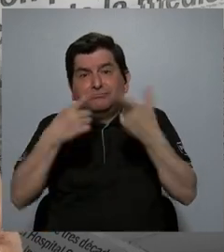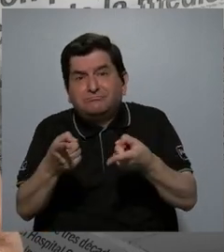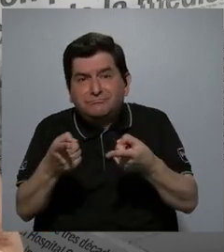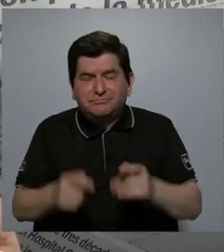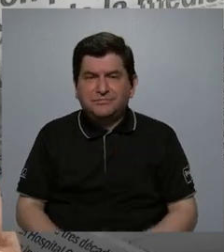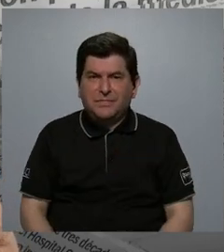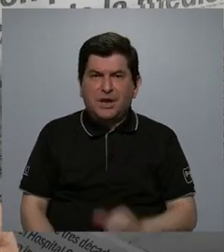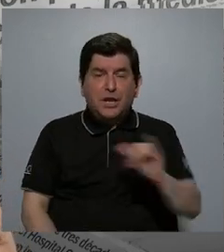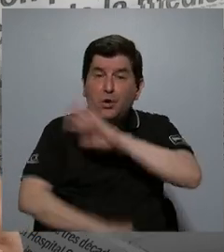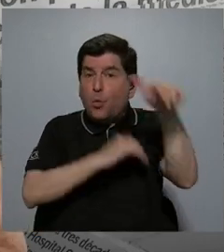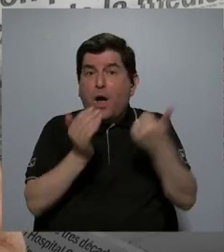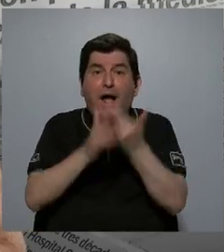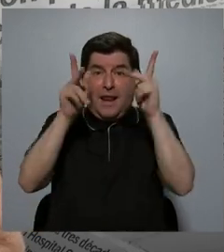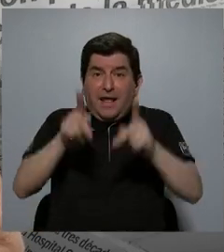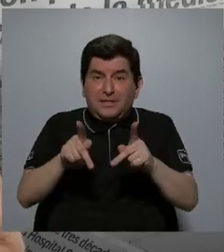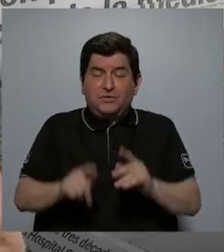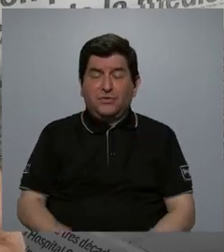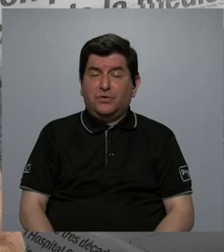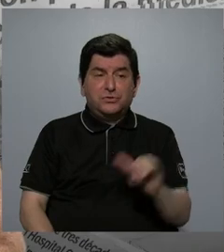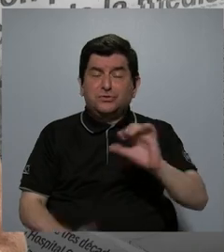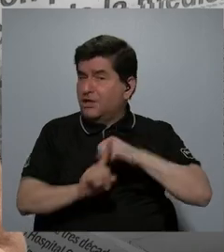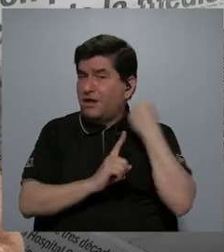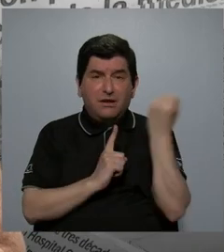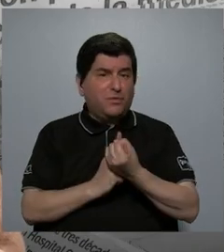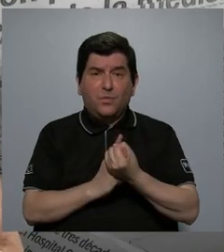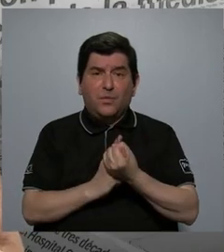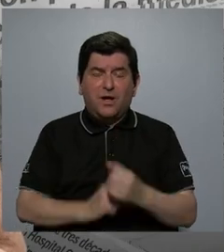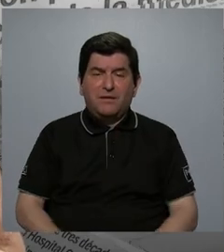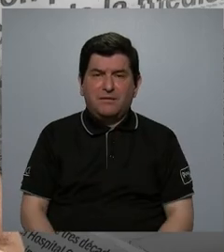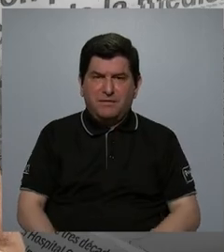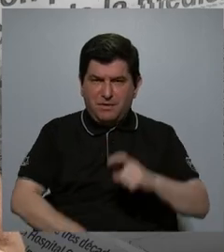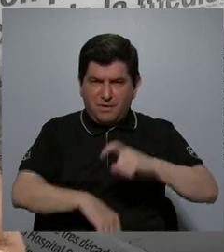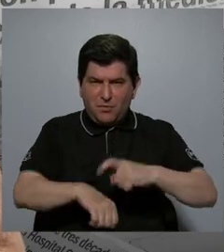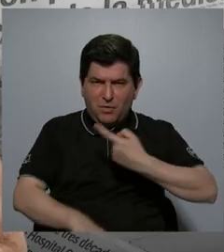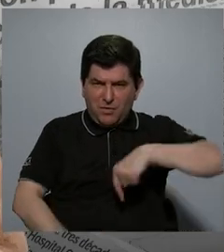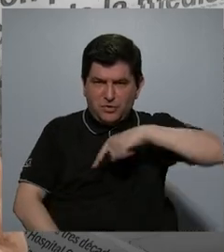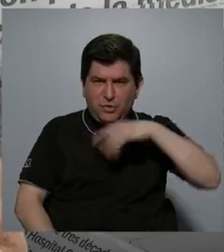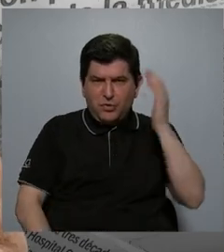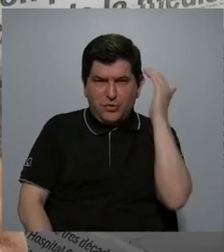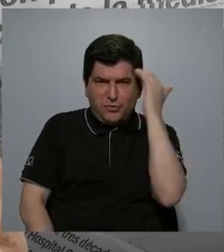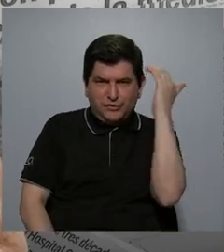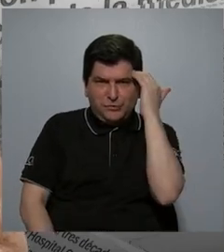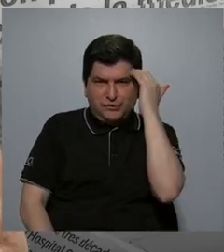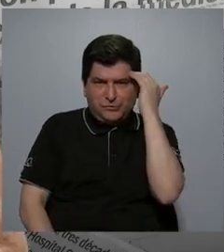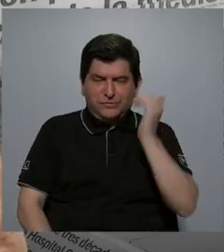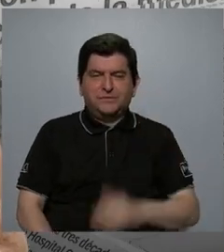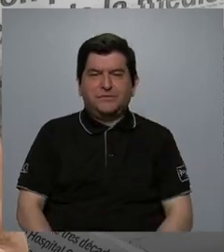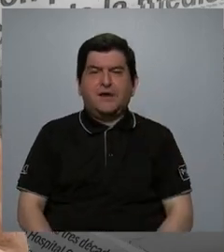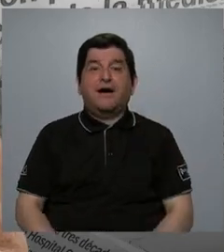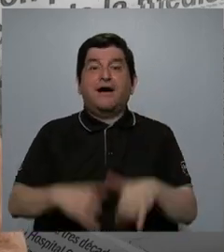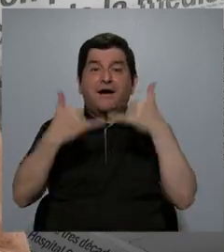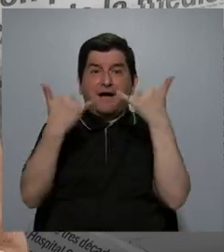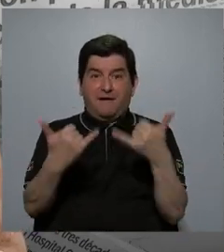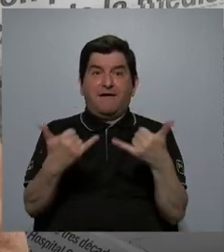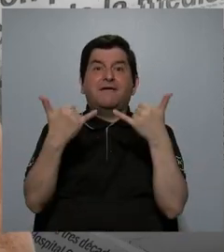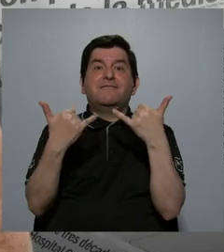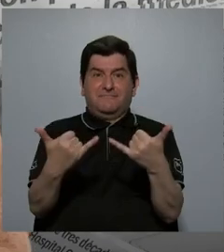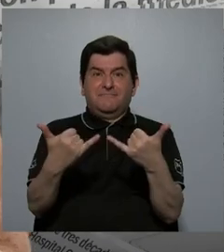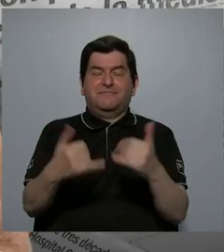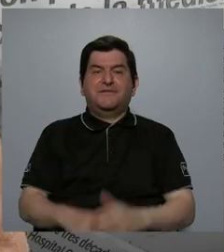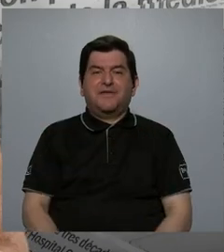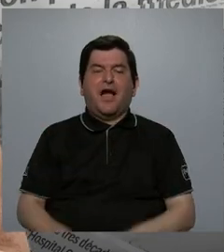eso nos pasaría a todos en esas circunstancias. Por tanto, en el momento en que seamos conscientes de eso, yo creo que estaremos como más